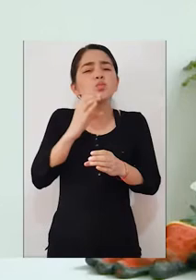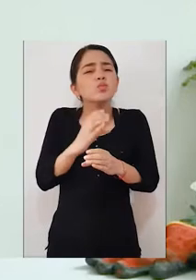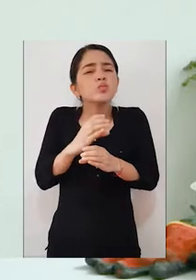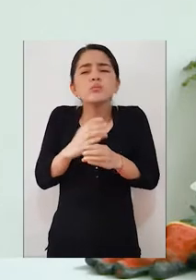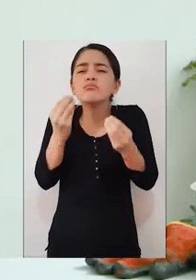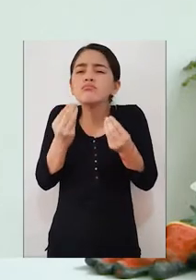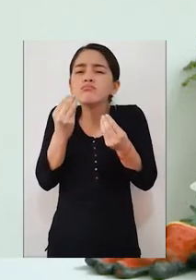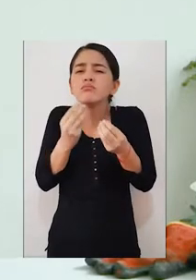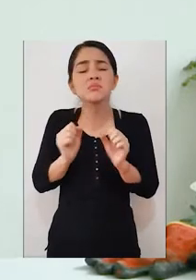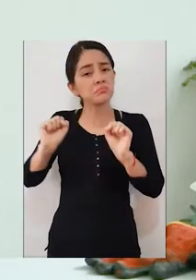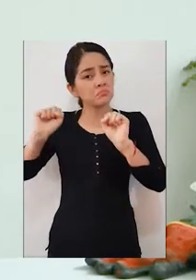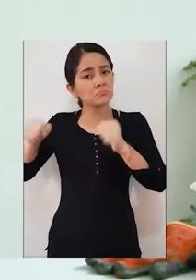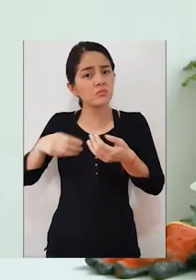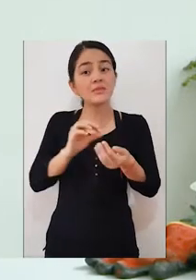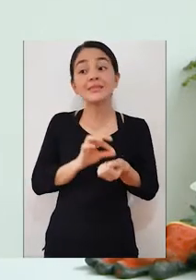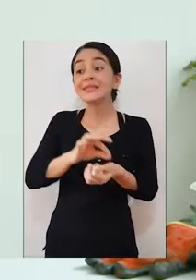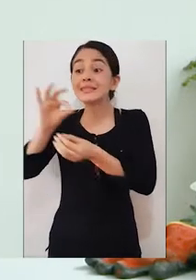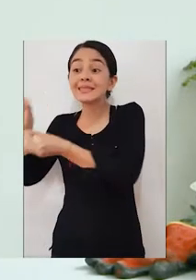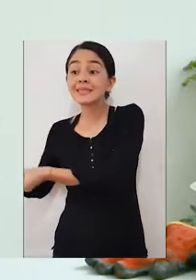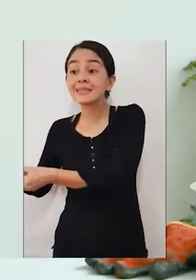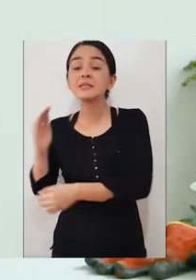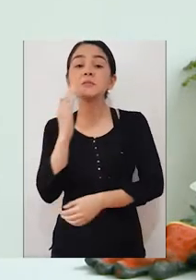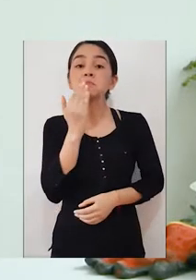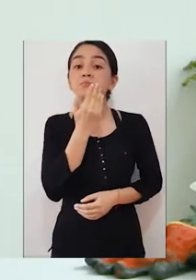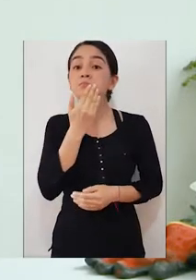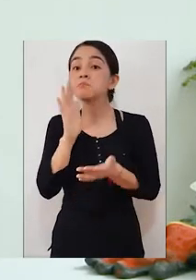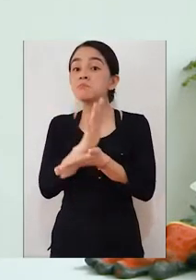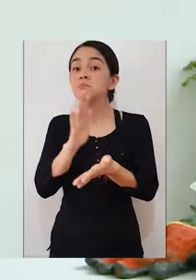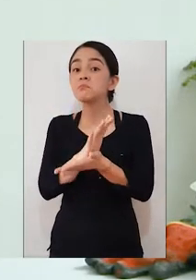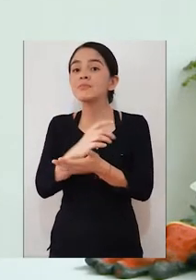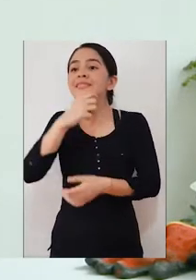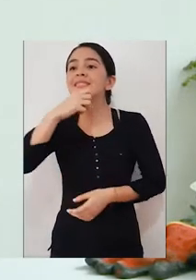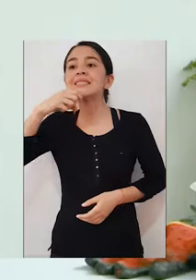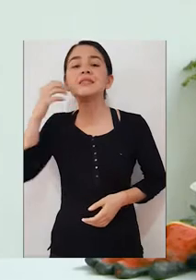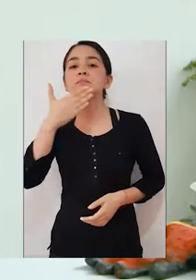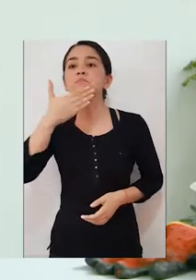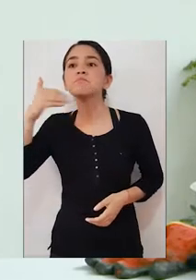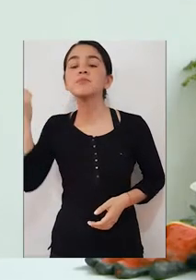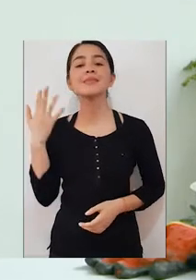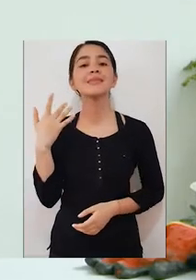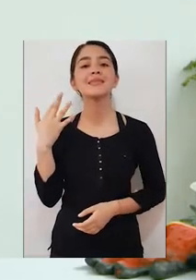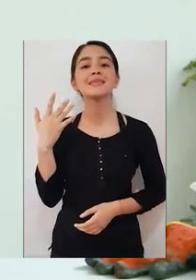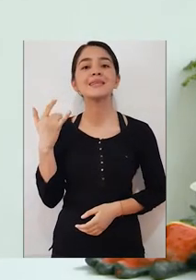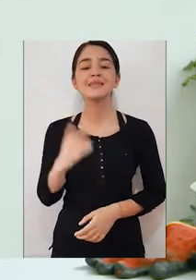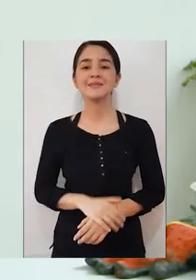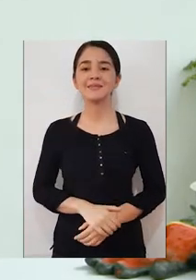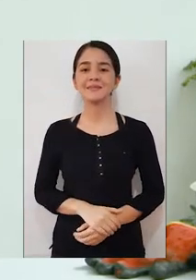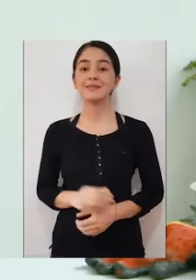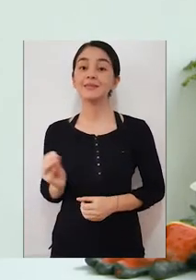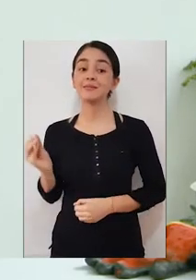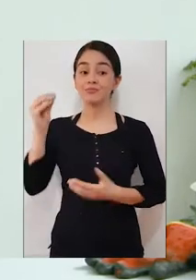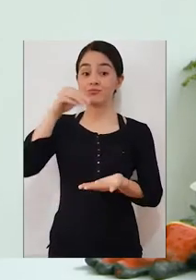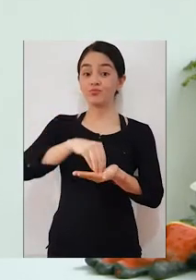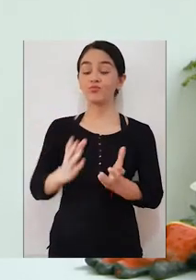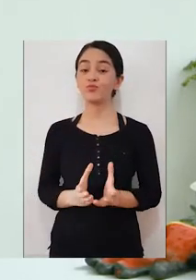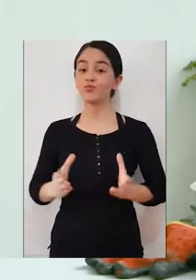y si ustedes pueden, las colocan sobre una servieta para que éstas se vayan secando y se nos haga más fácil luego poder colocarla